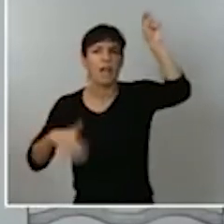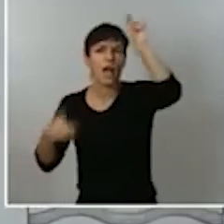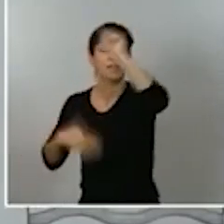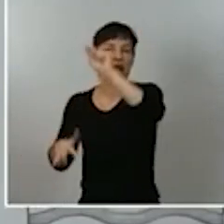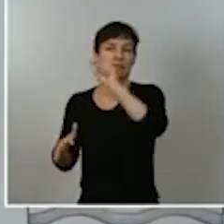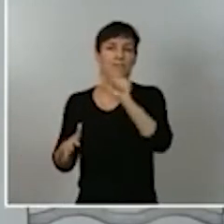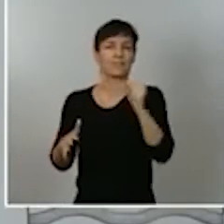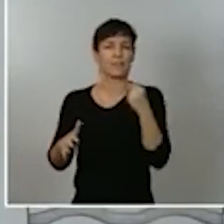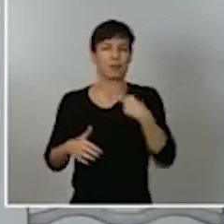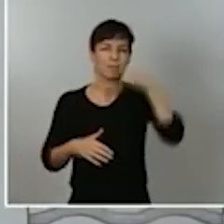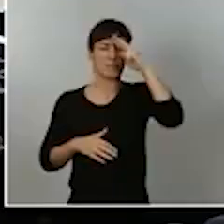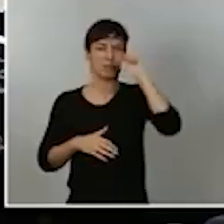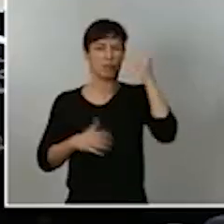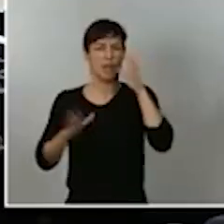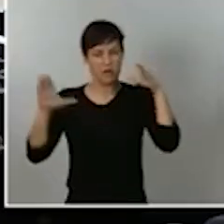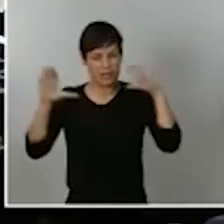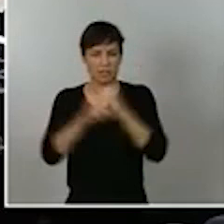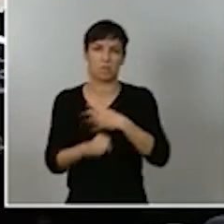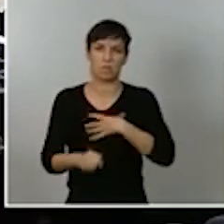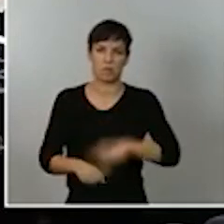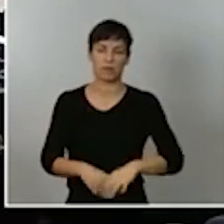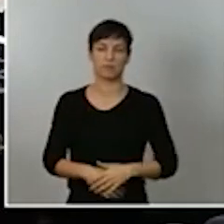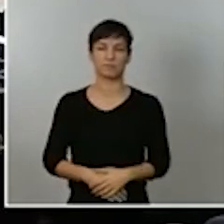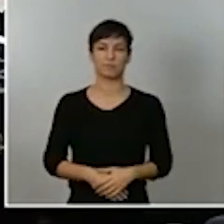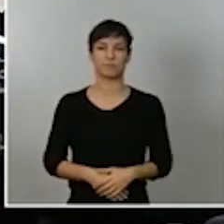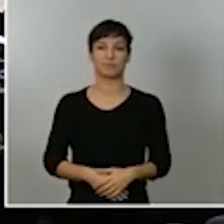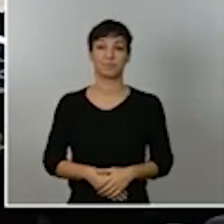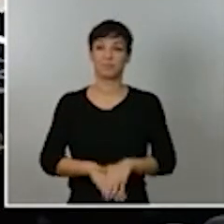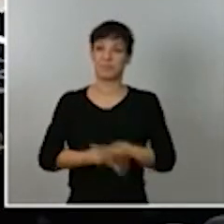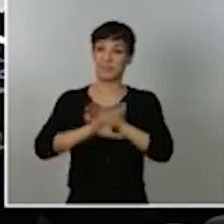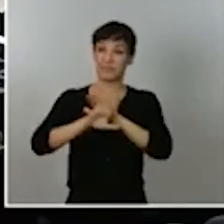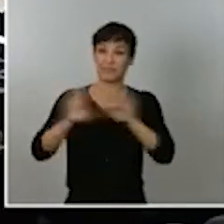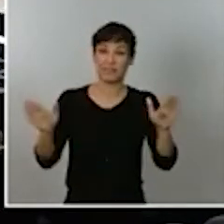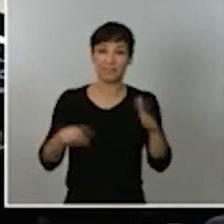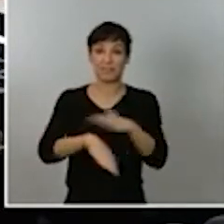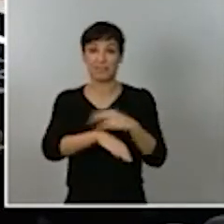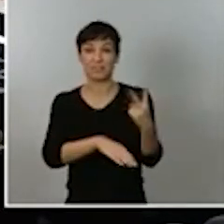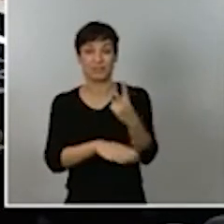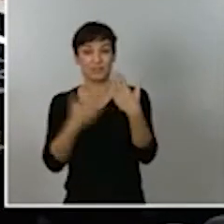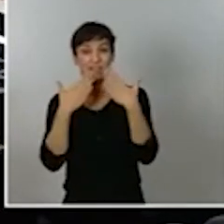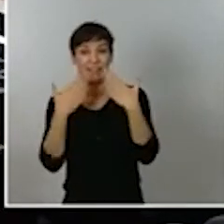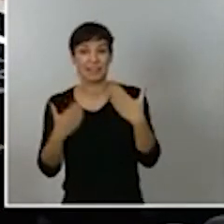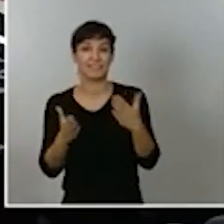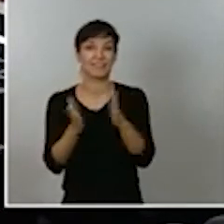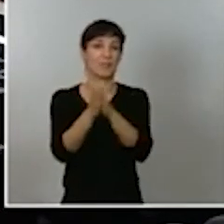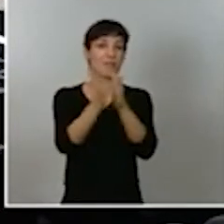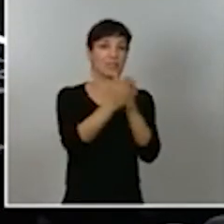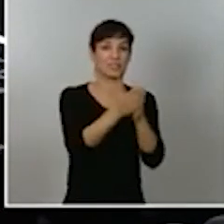pues terminamos aquí si les parece ministros gracias gracias compañeros buenas tardes